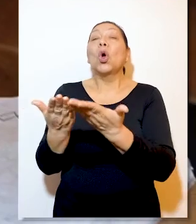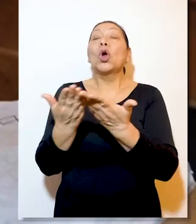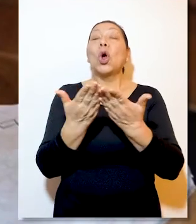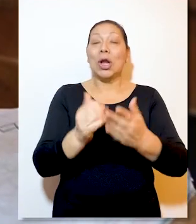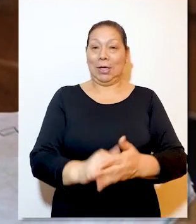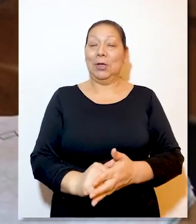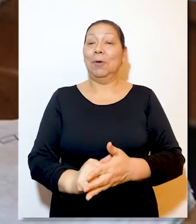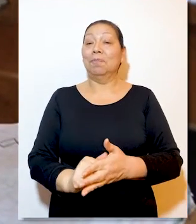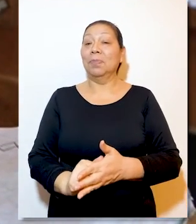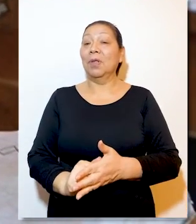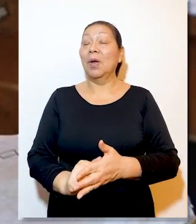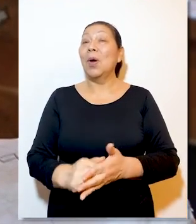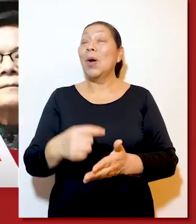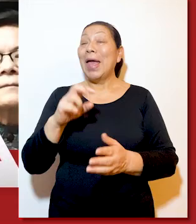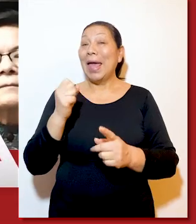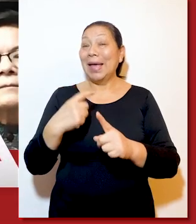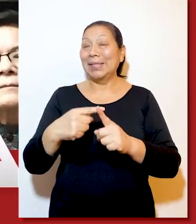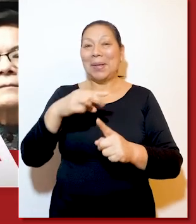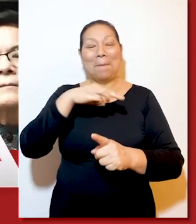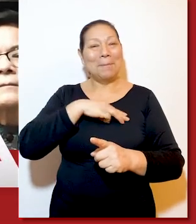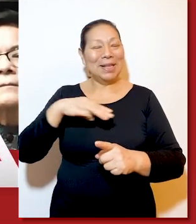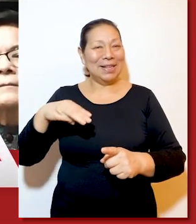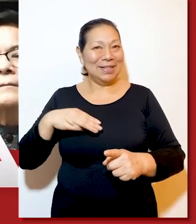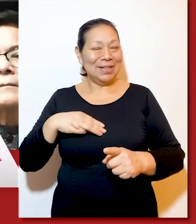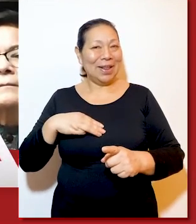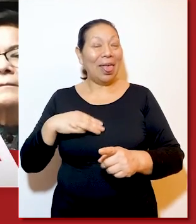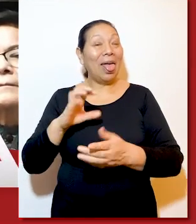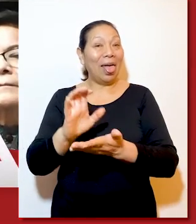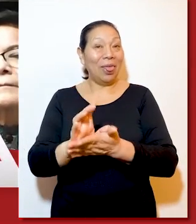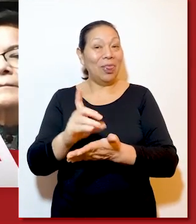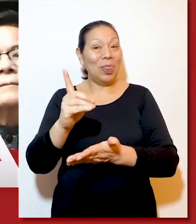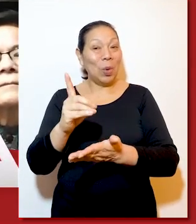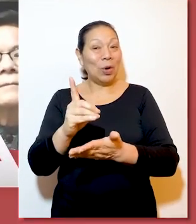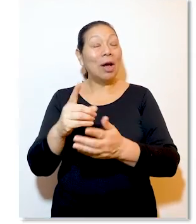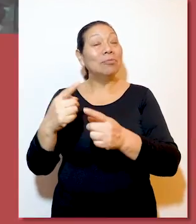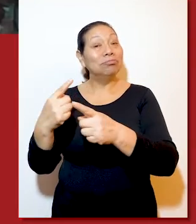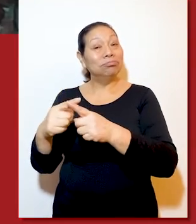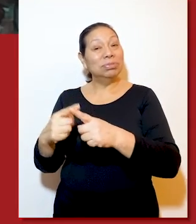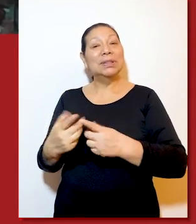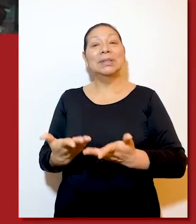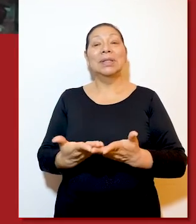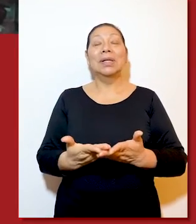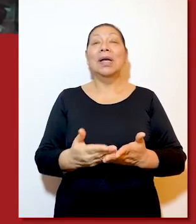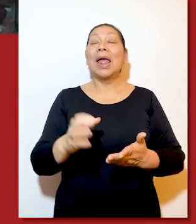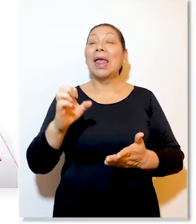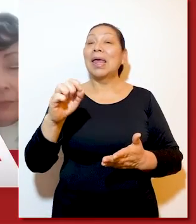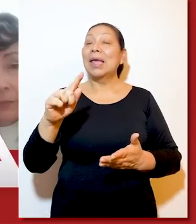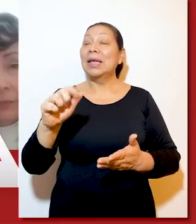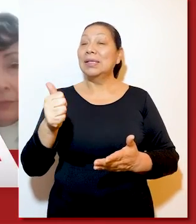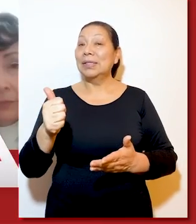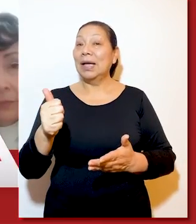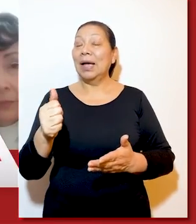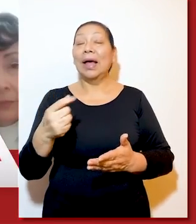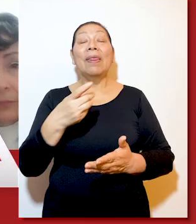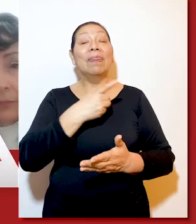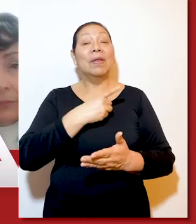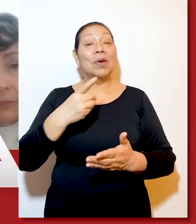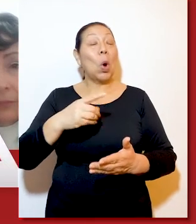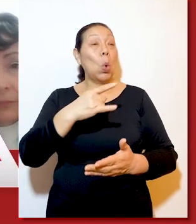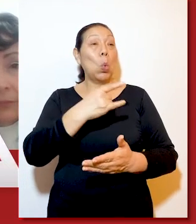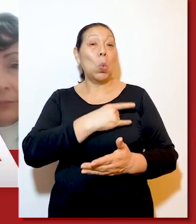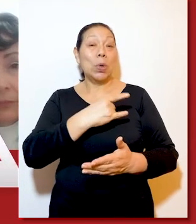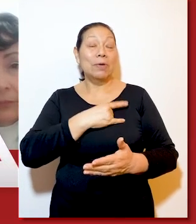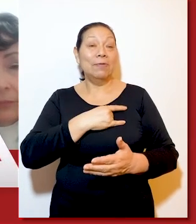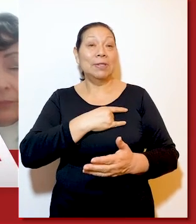género desde el sistema educativo. Flor Pablo, exministra de Educación, fue la expositora. Las panelistas fueron Elsa del Castillo,